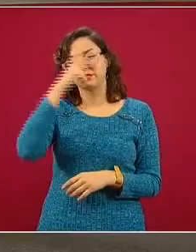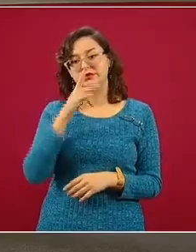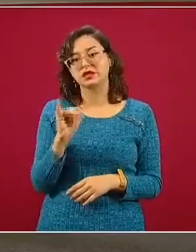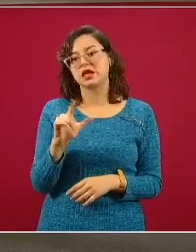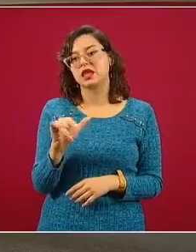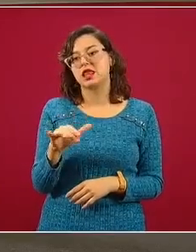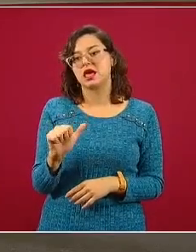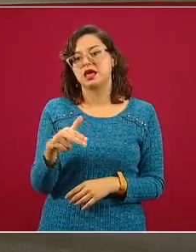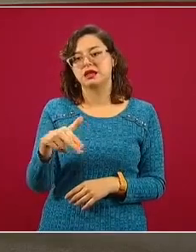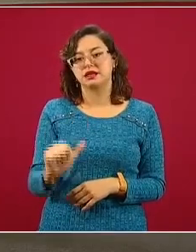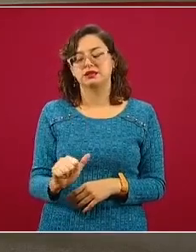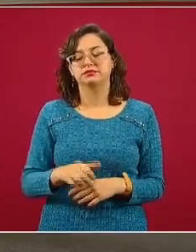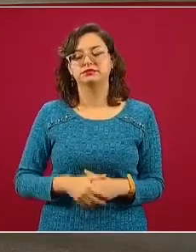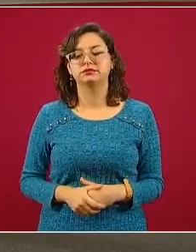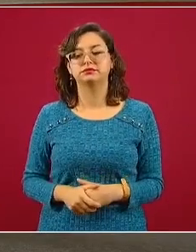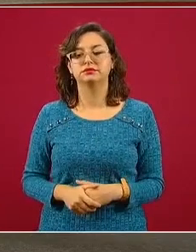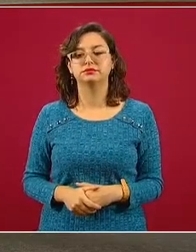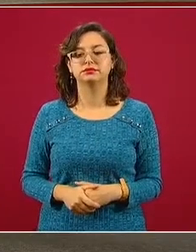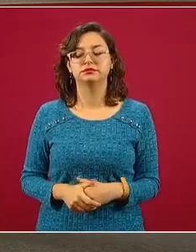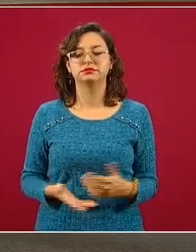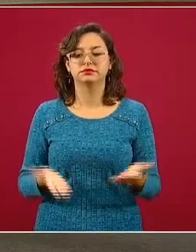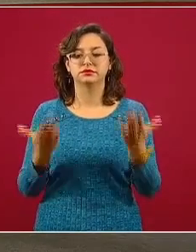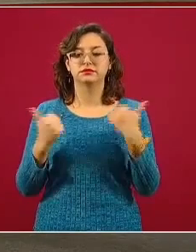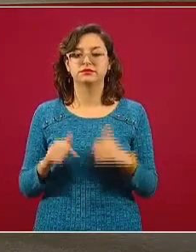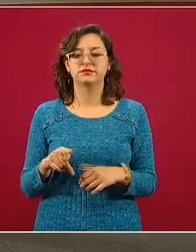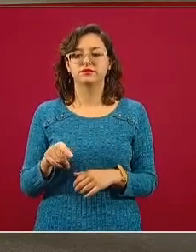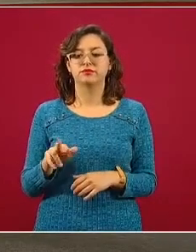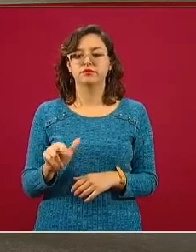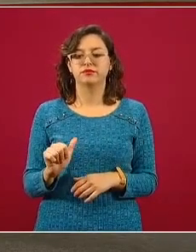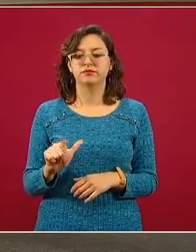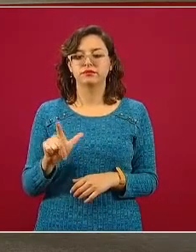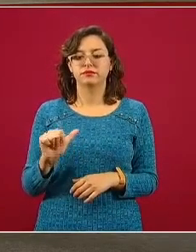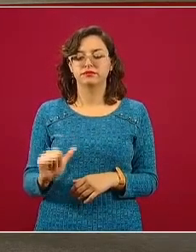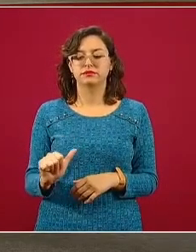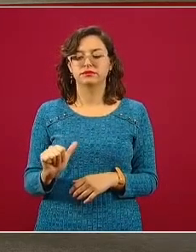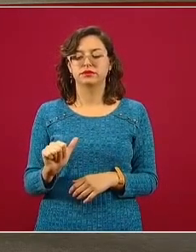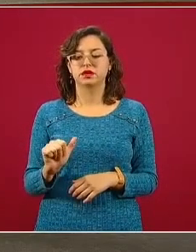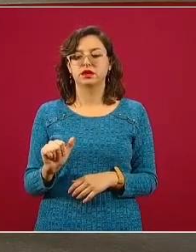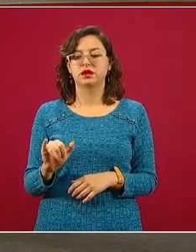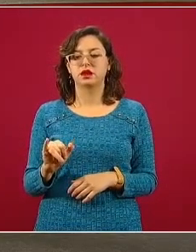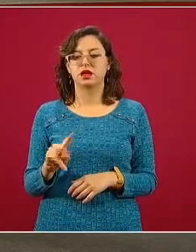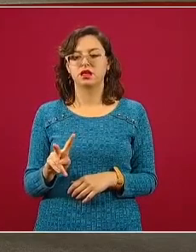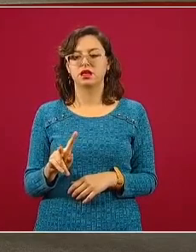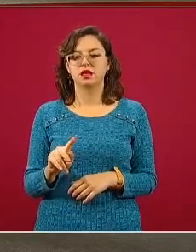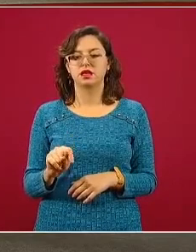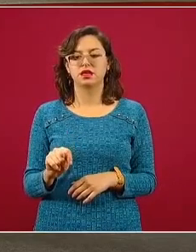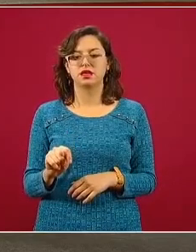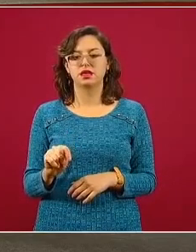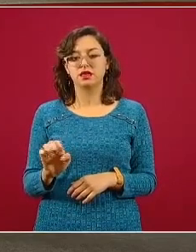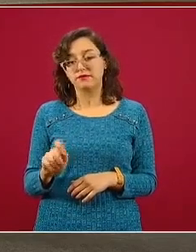Zumpano. Vamos con Carla Ivette Segura Gómez.